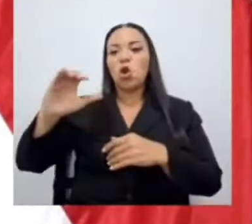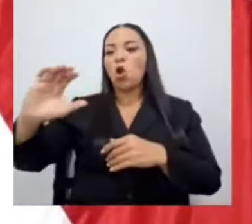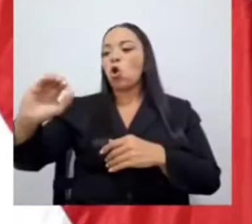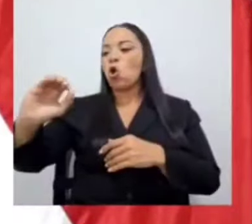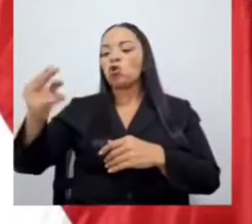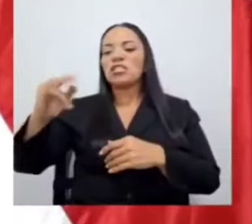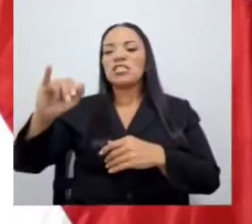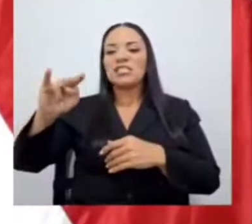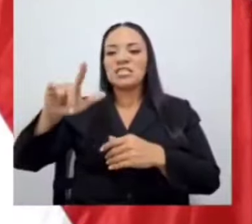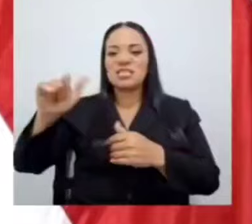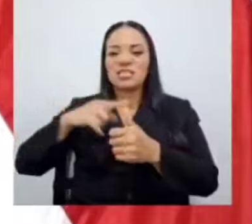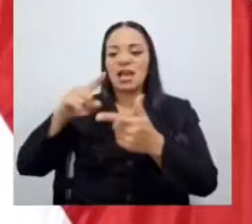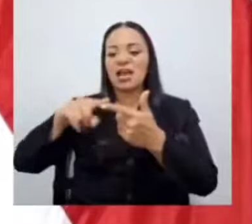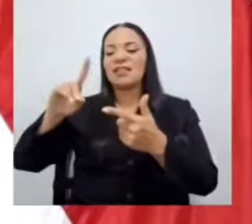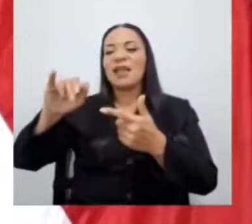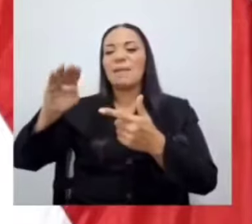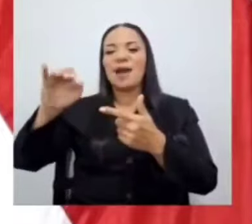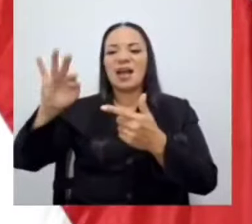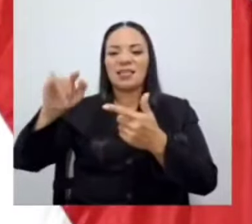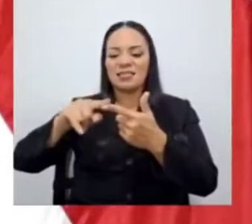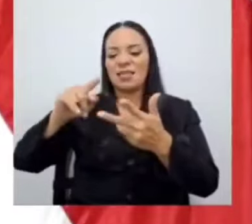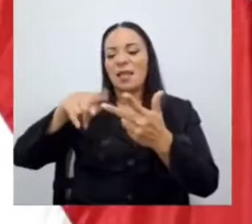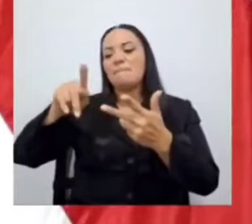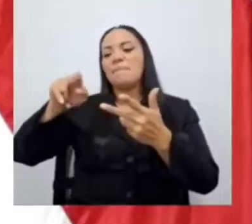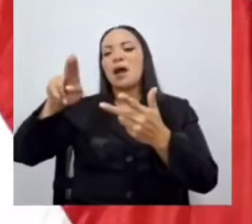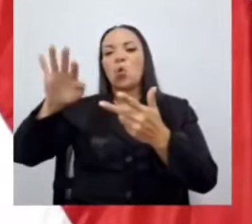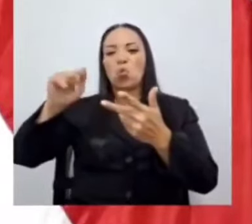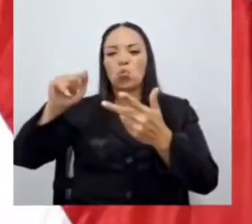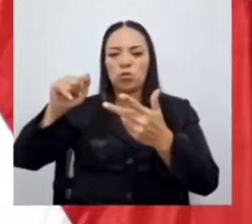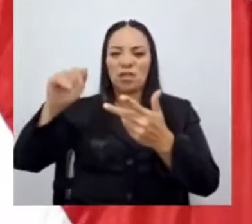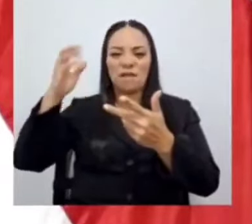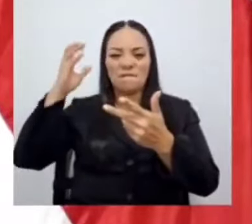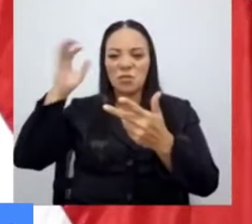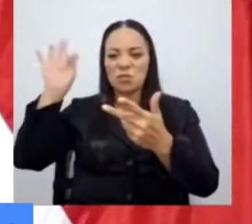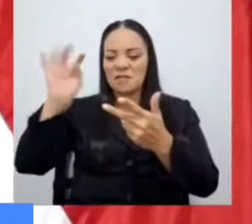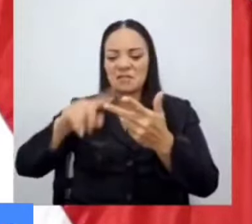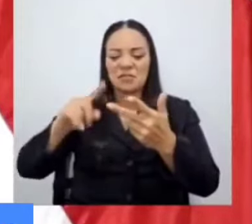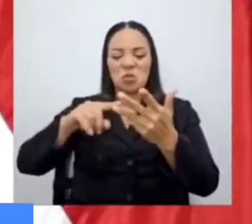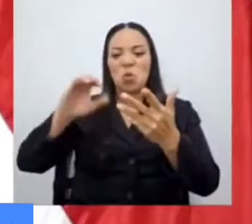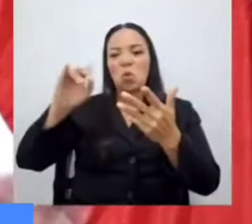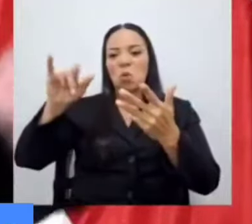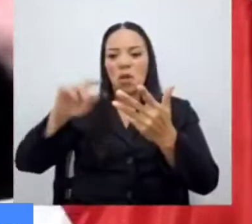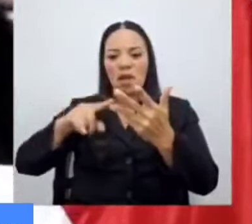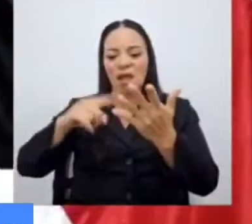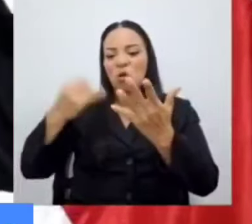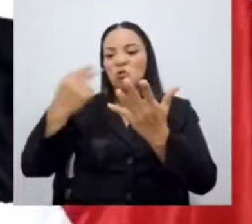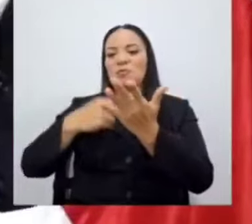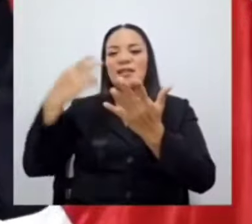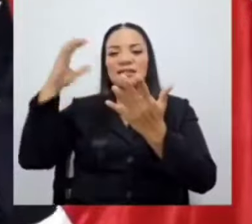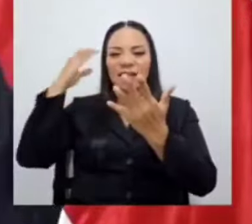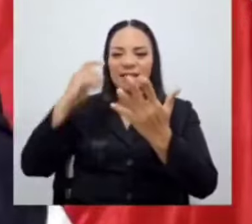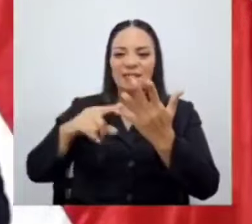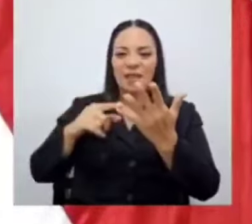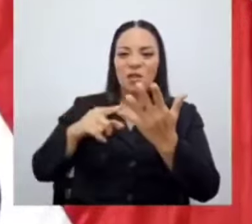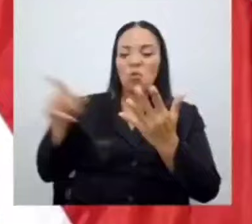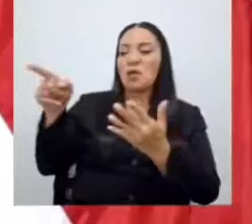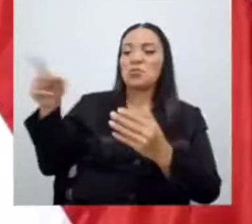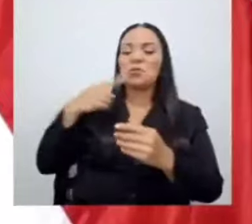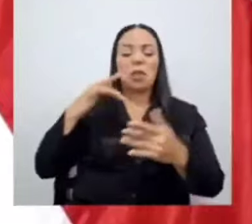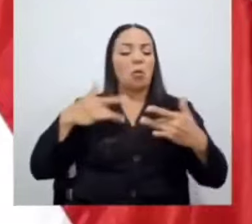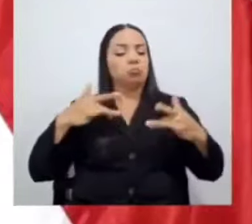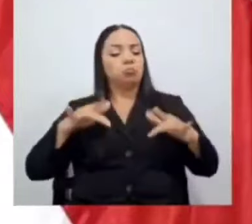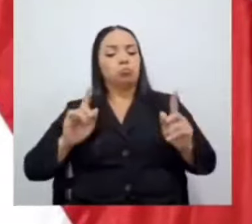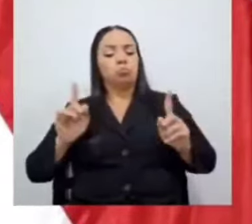la pauta estatal, oas, ahora el hospital de Cartago, que dicen, ya eso no son cosas mías,